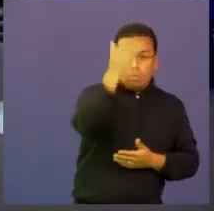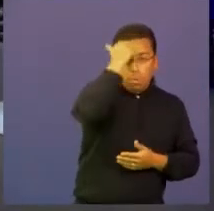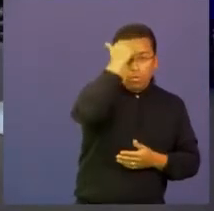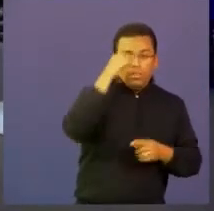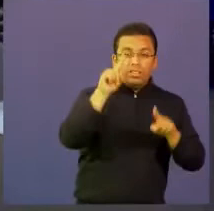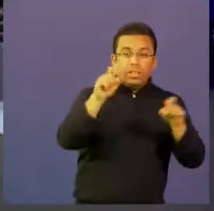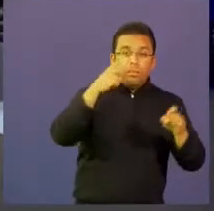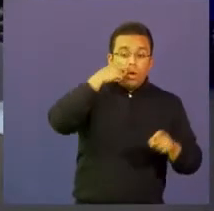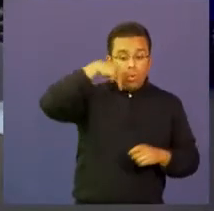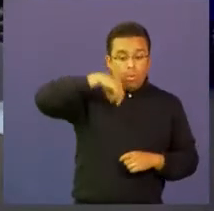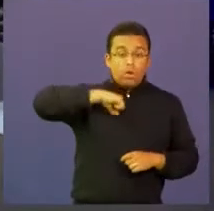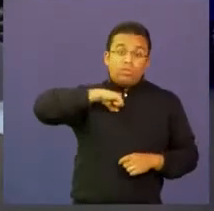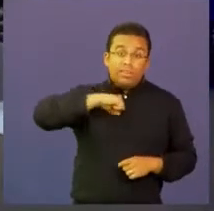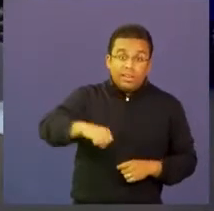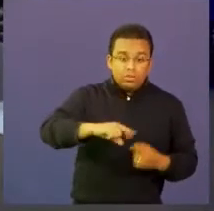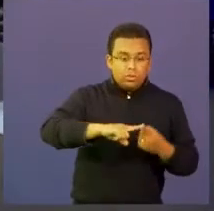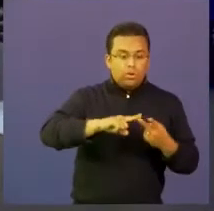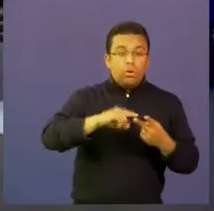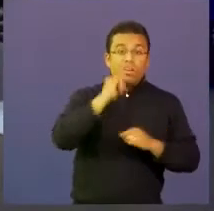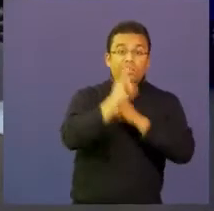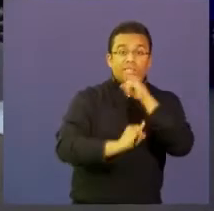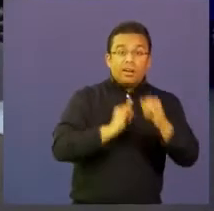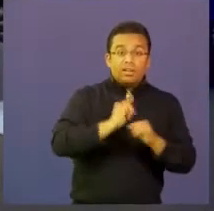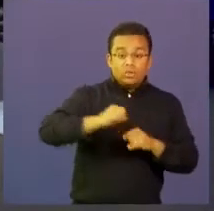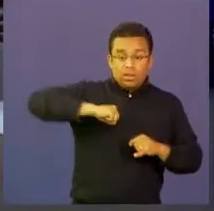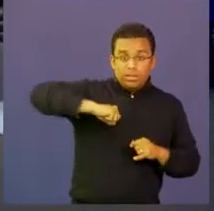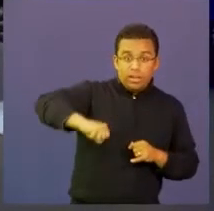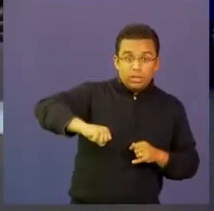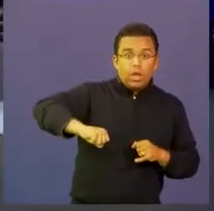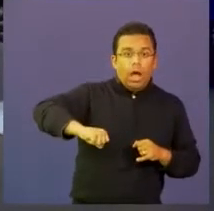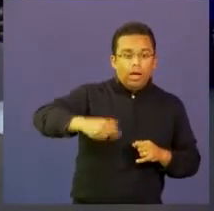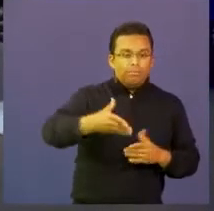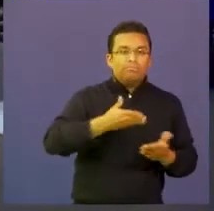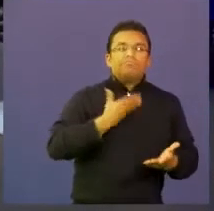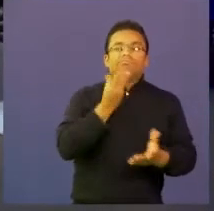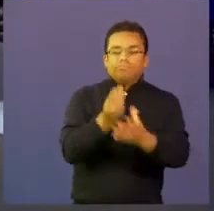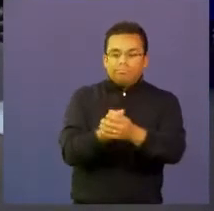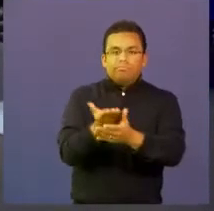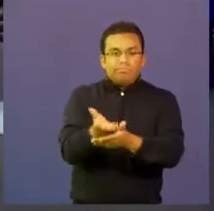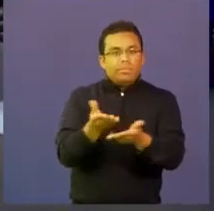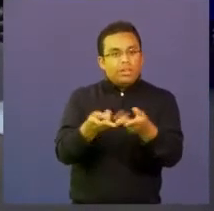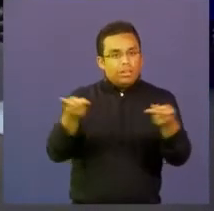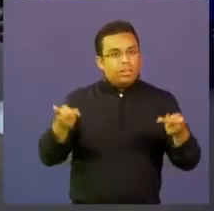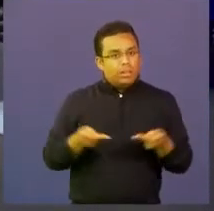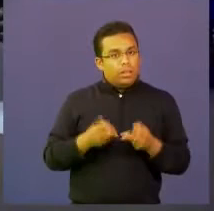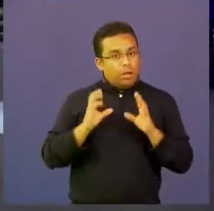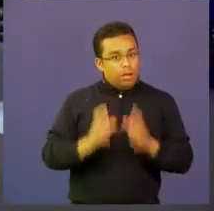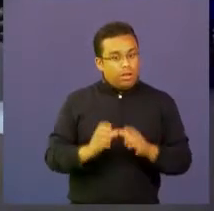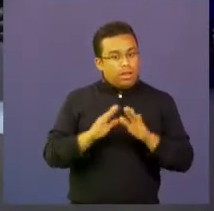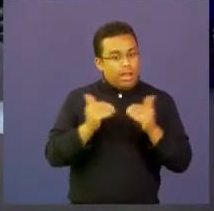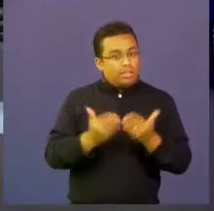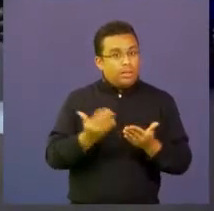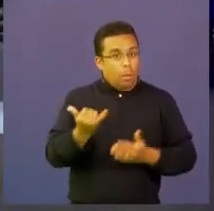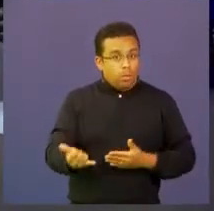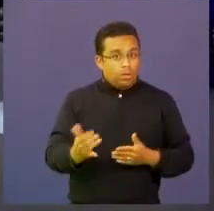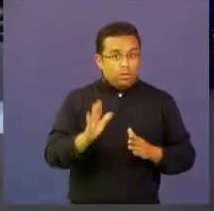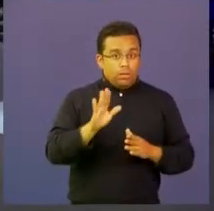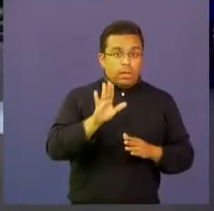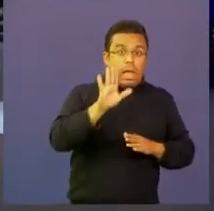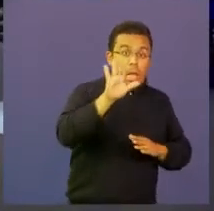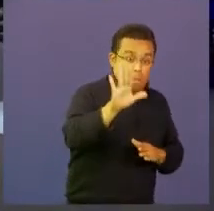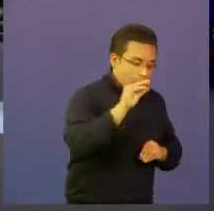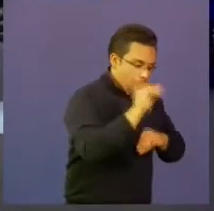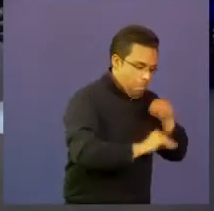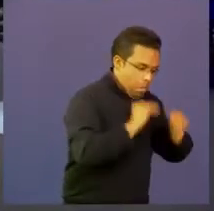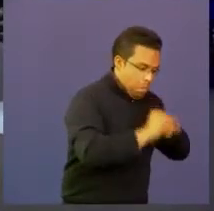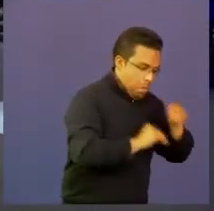humanos y derecho internacional humanitario lo puedan apropiar en sus instituciones educativas esas aplicaciones ya las estamos desarrollando lo que pretendemos para el